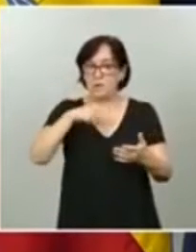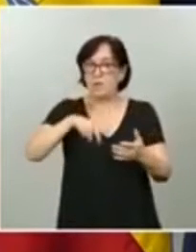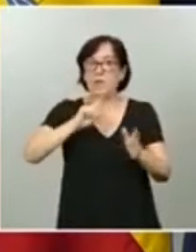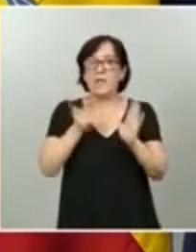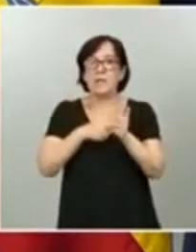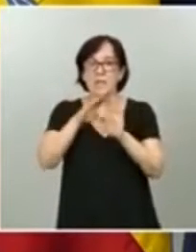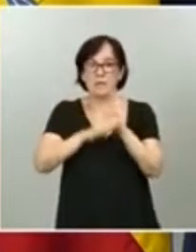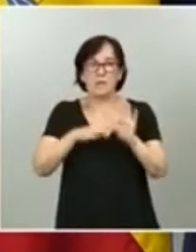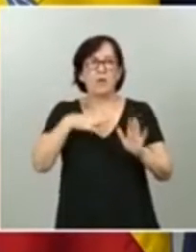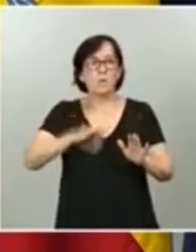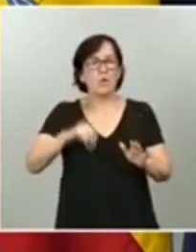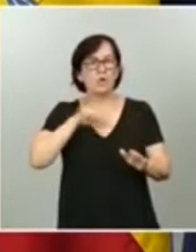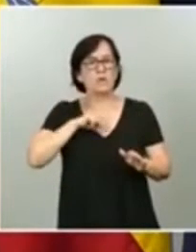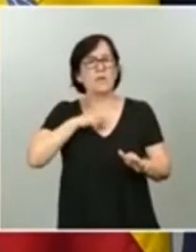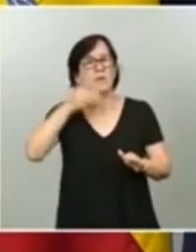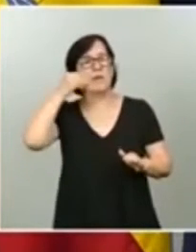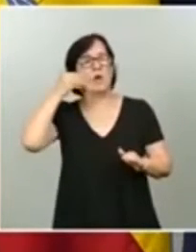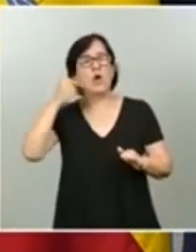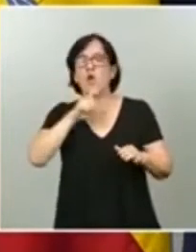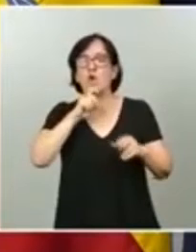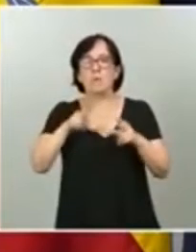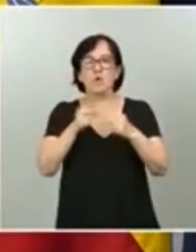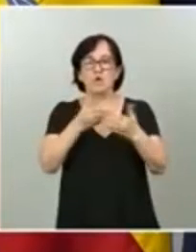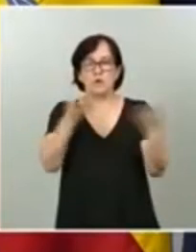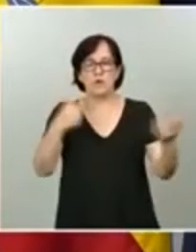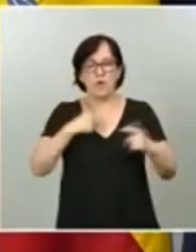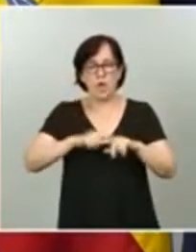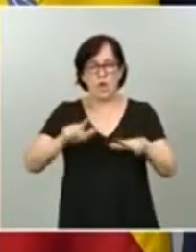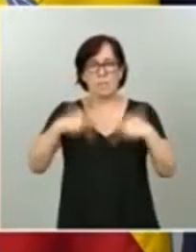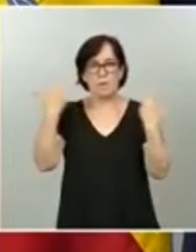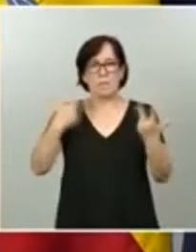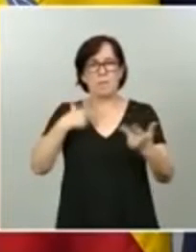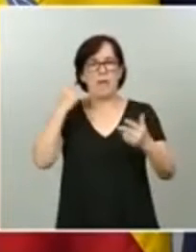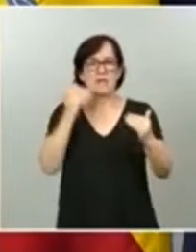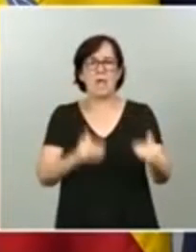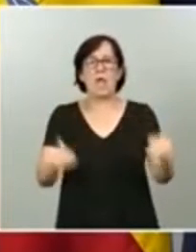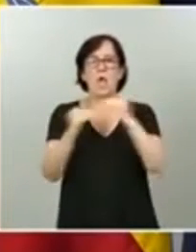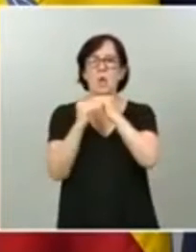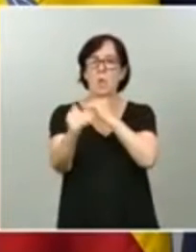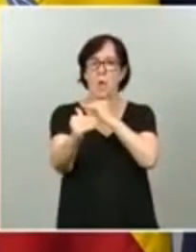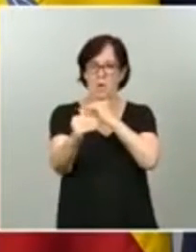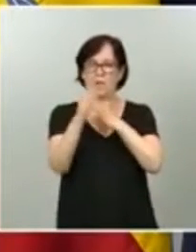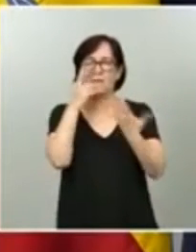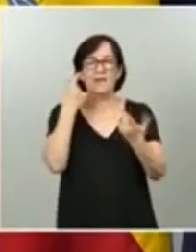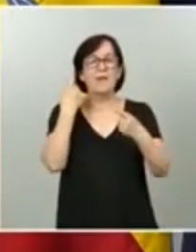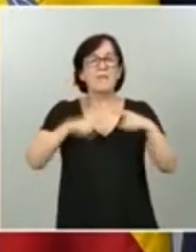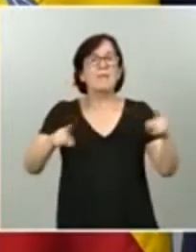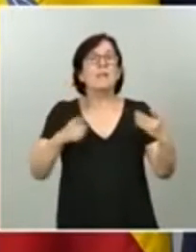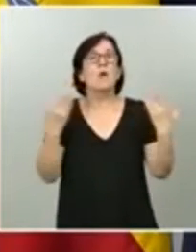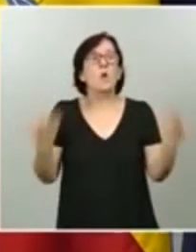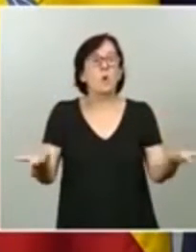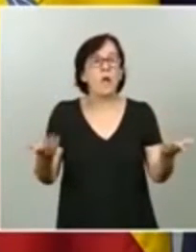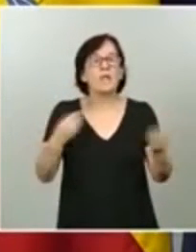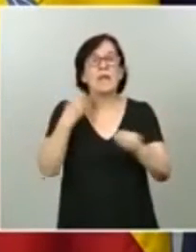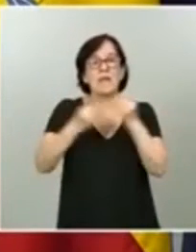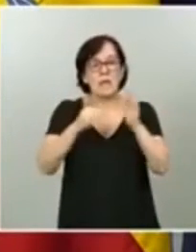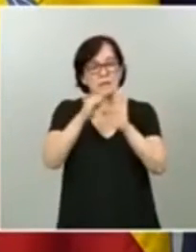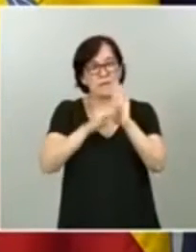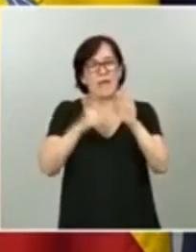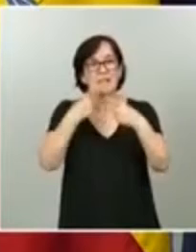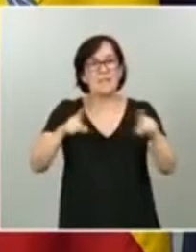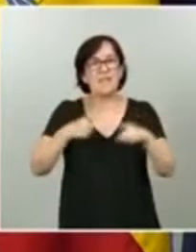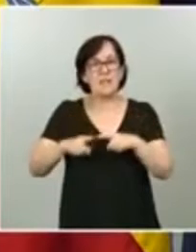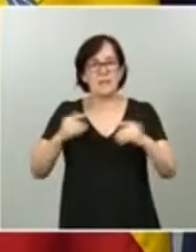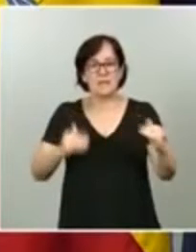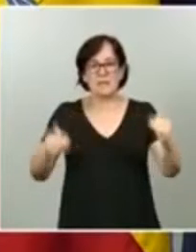nos podemos sentir orgullosos como sociedad, porque nos permite ser más iguales, porque la única diferencia será la que marque las diferencias, no de